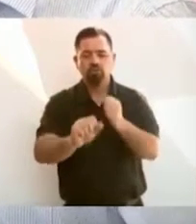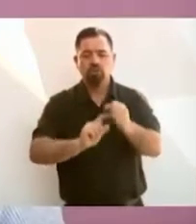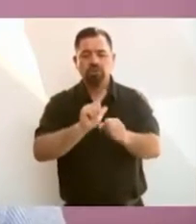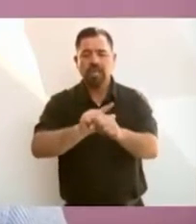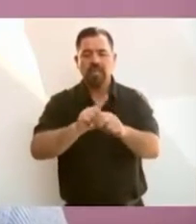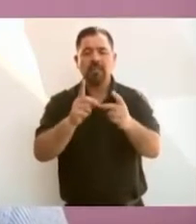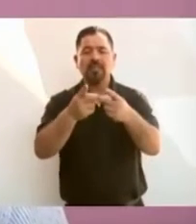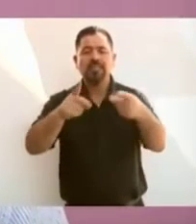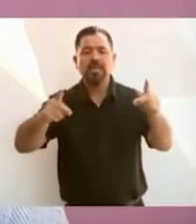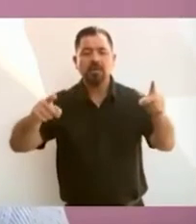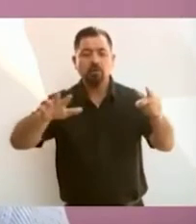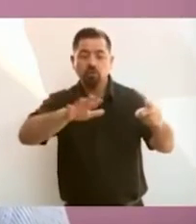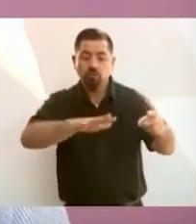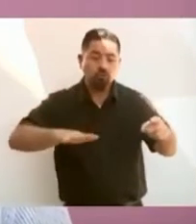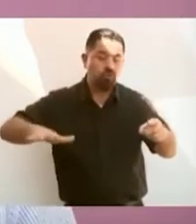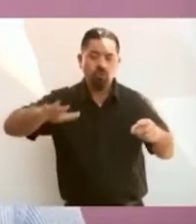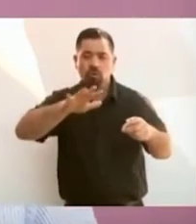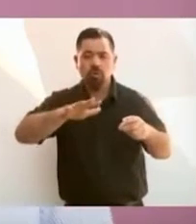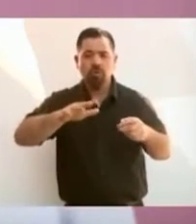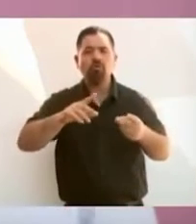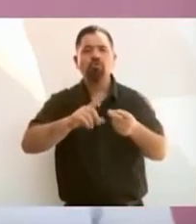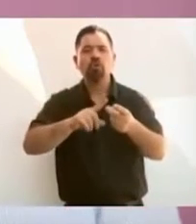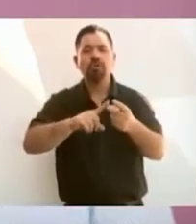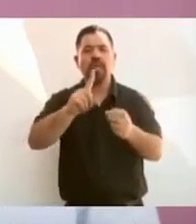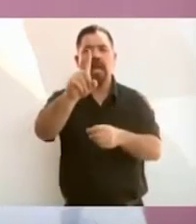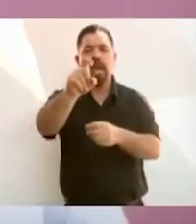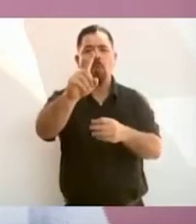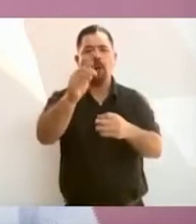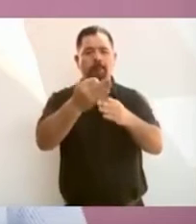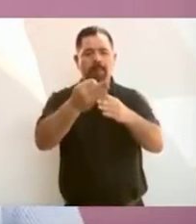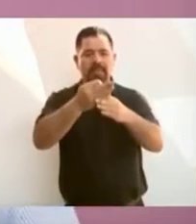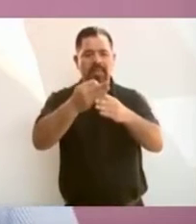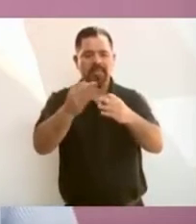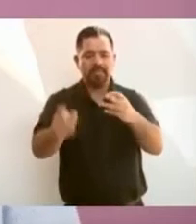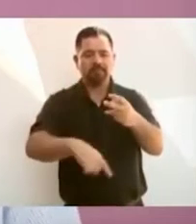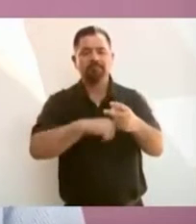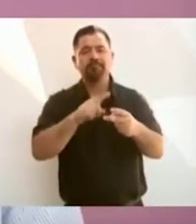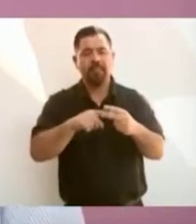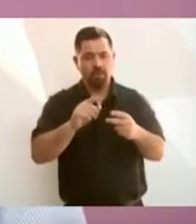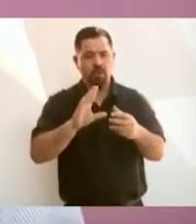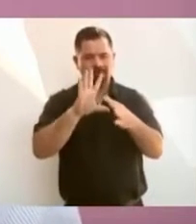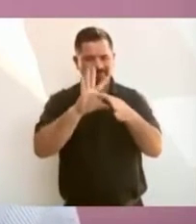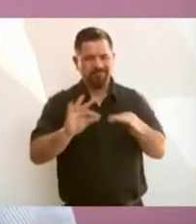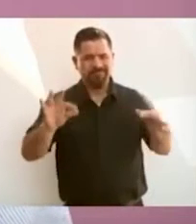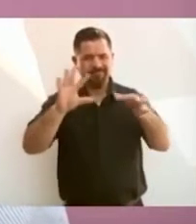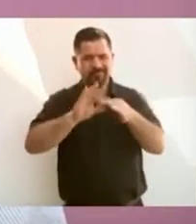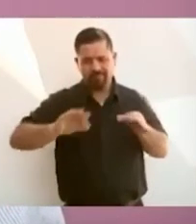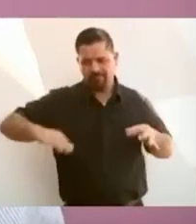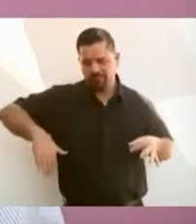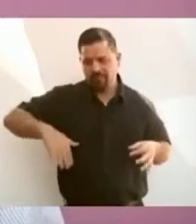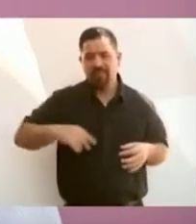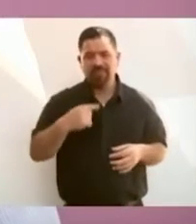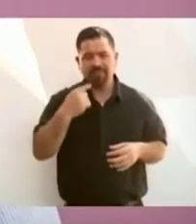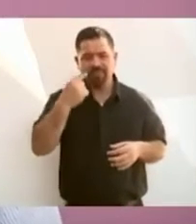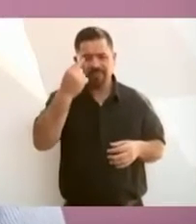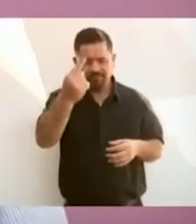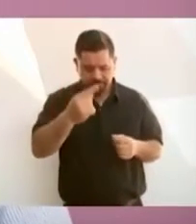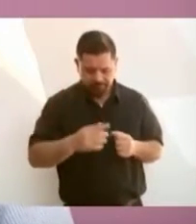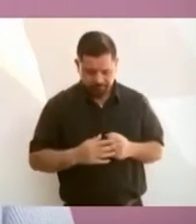En Agua Prieta señalaba de que